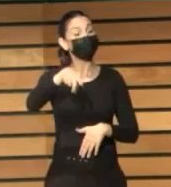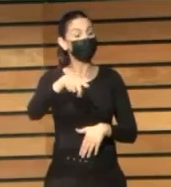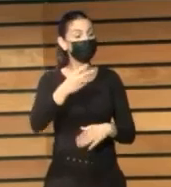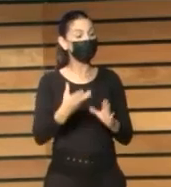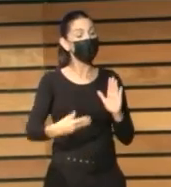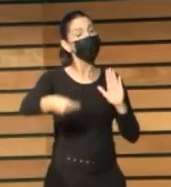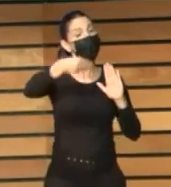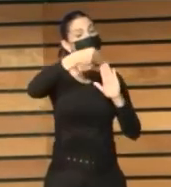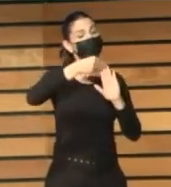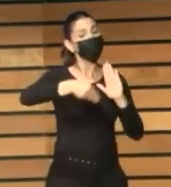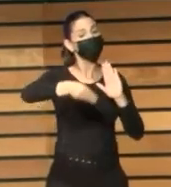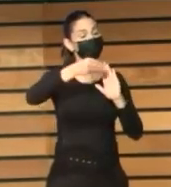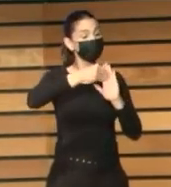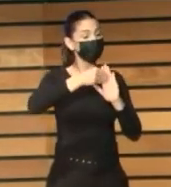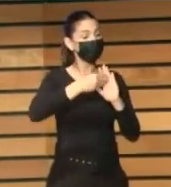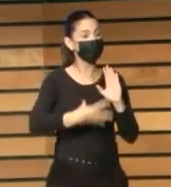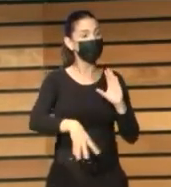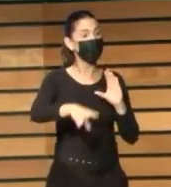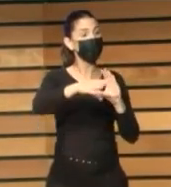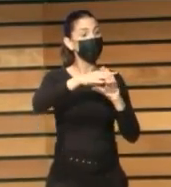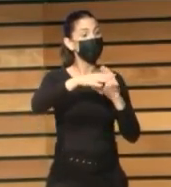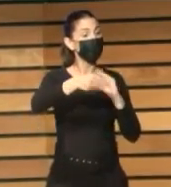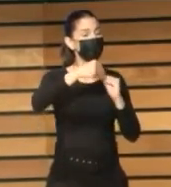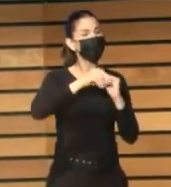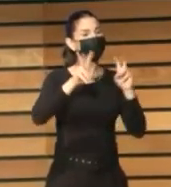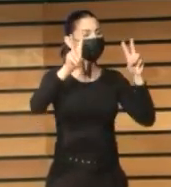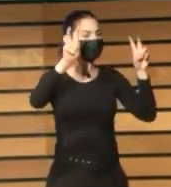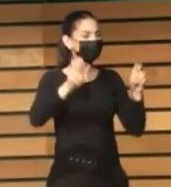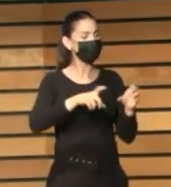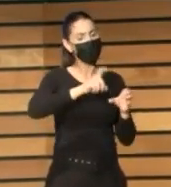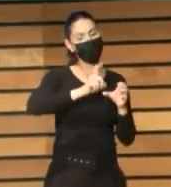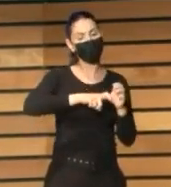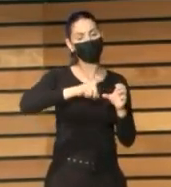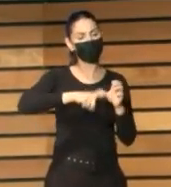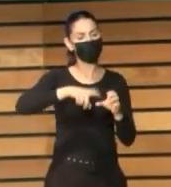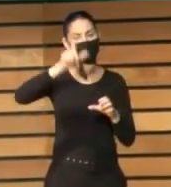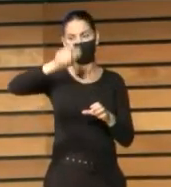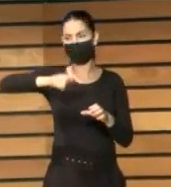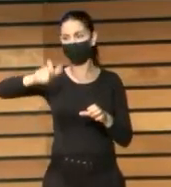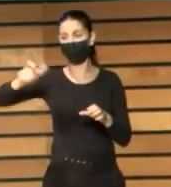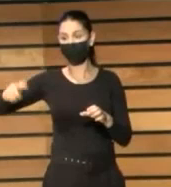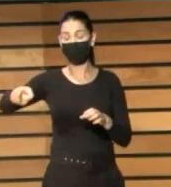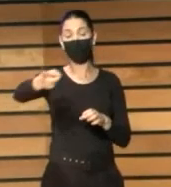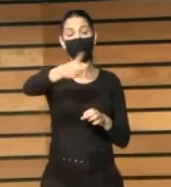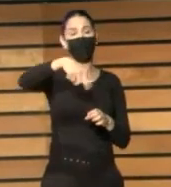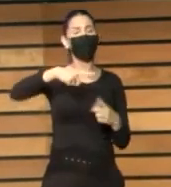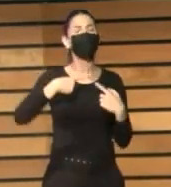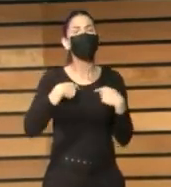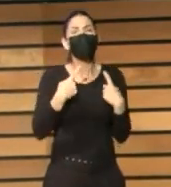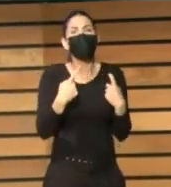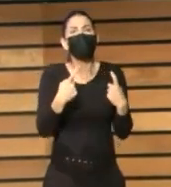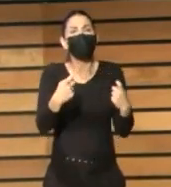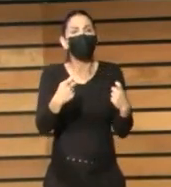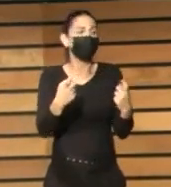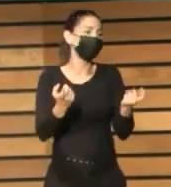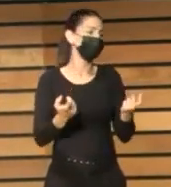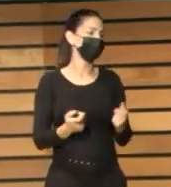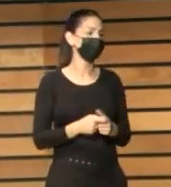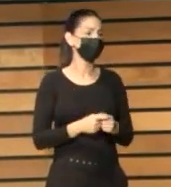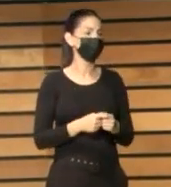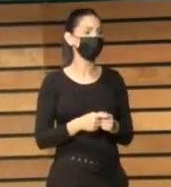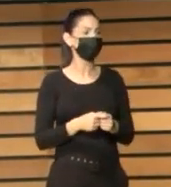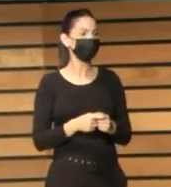complemento actuaciones de participación ciudadana en relación con las necesidades en el entorno y